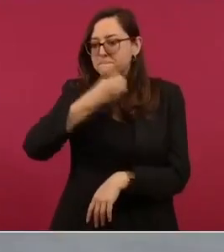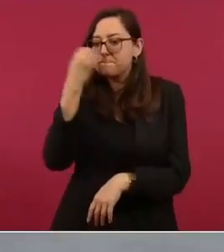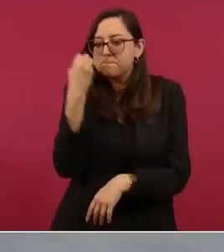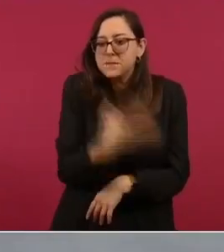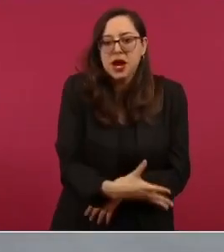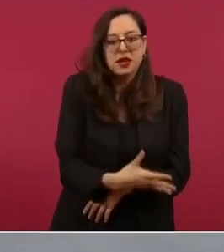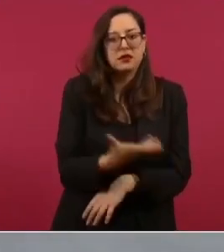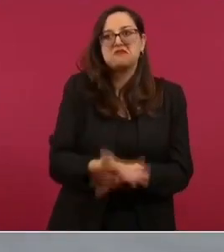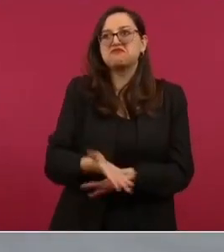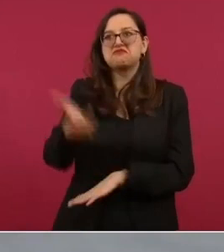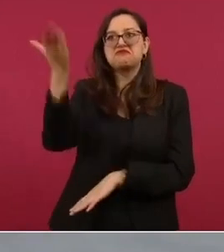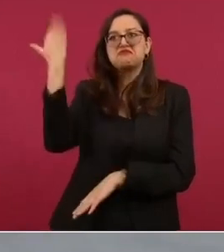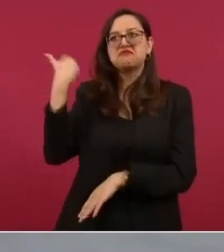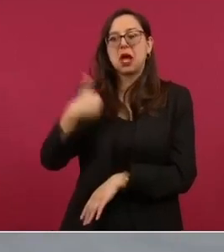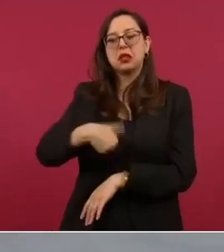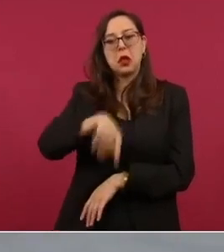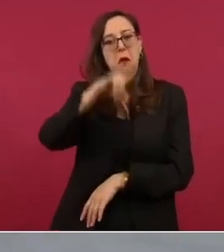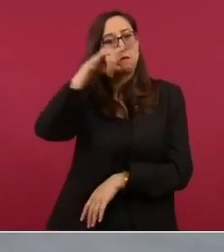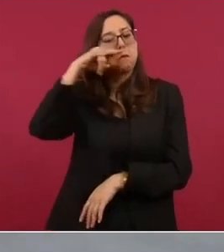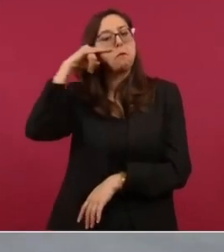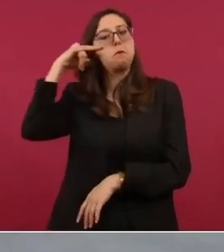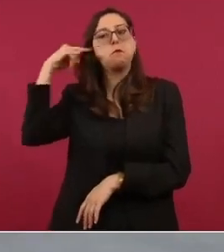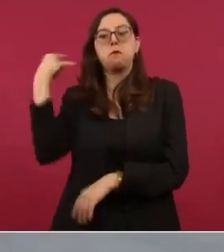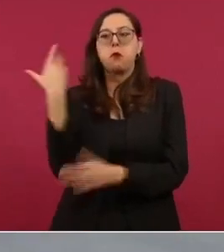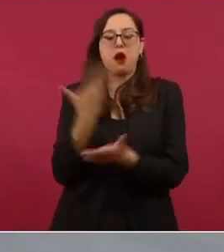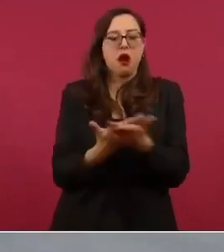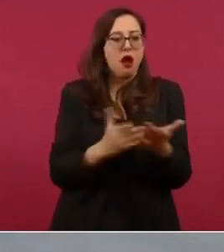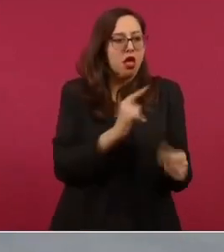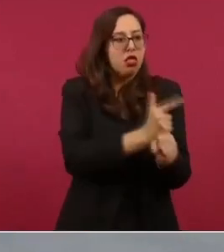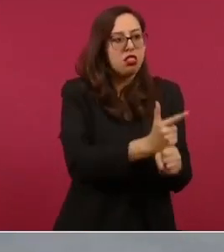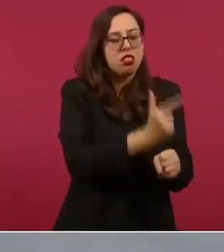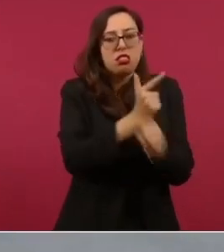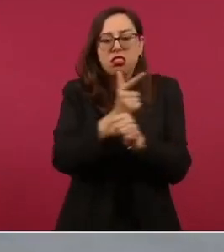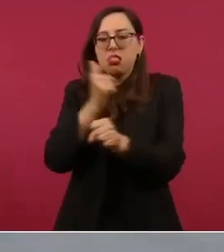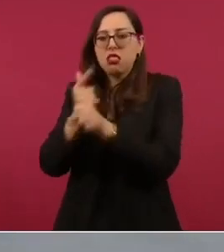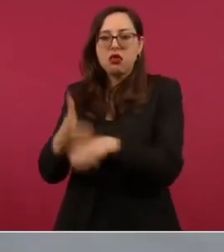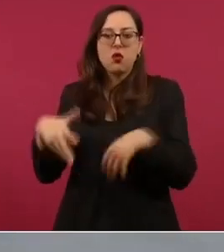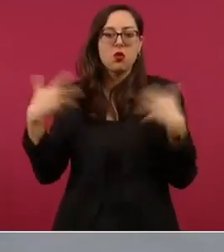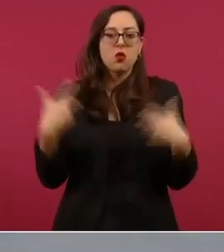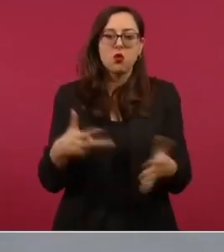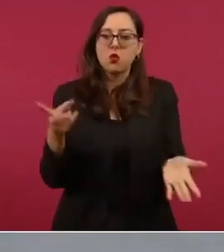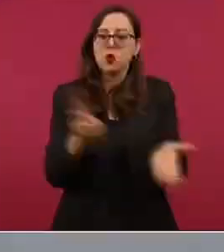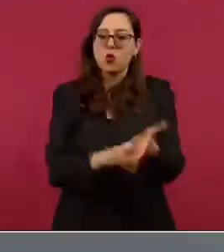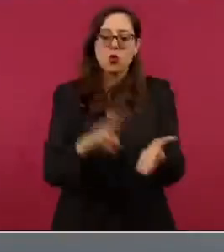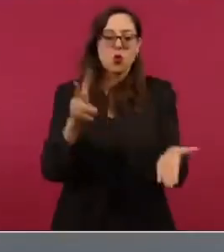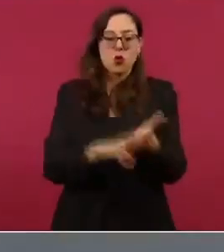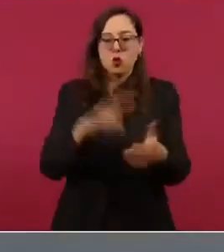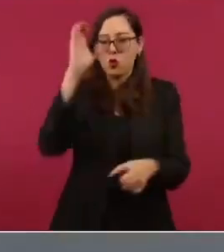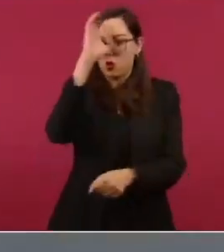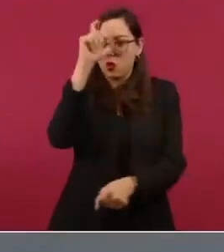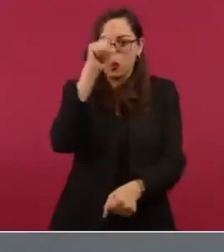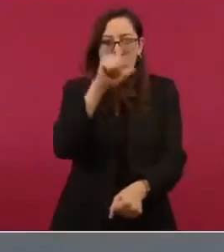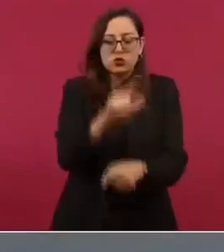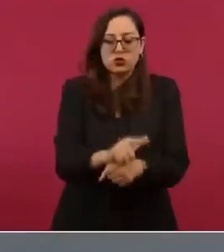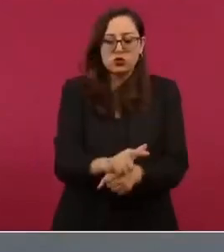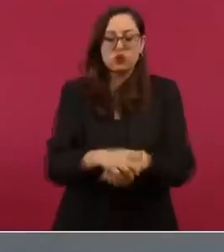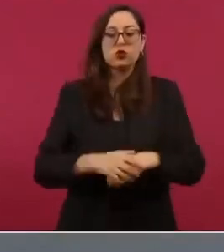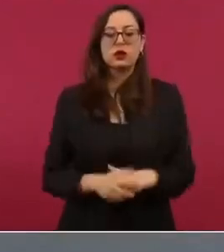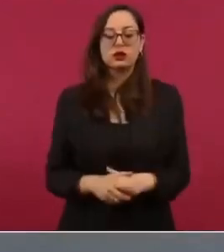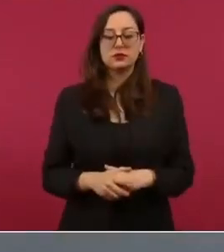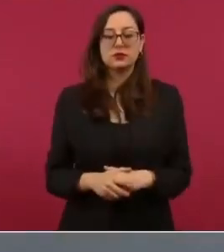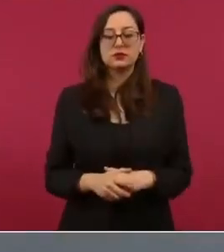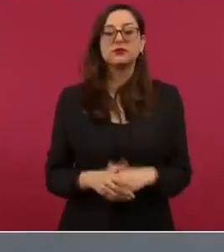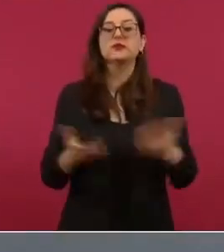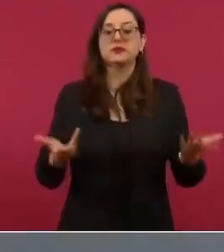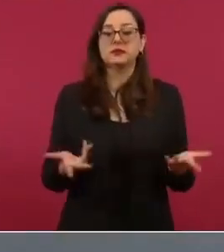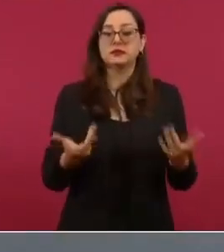por su valor artístico y cultural está en marcha el plan